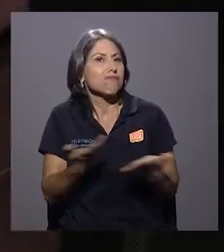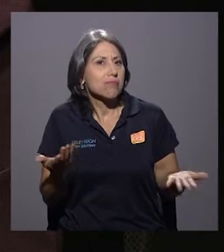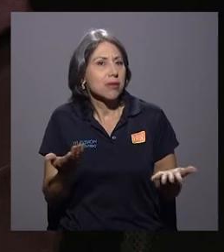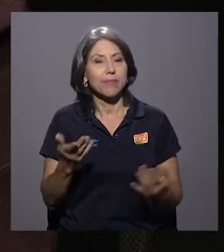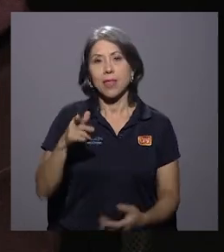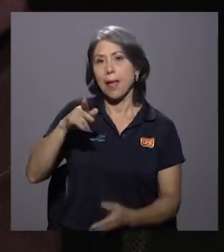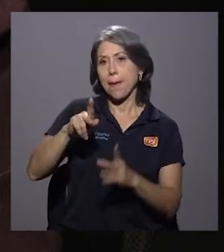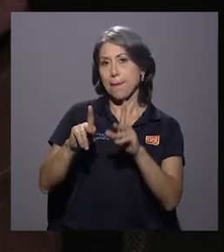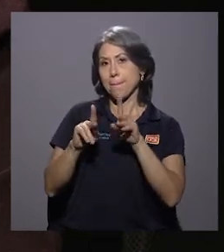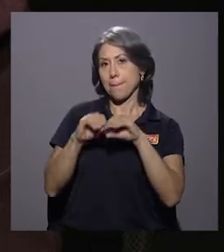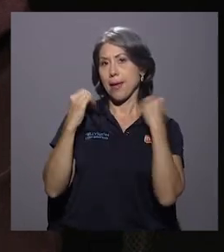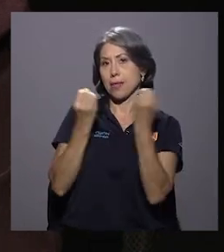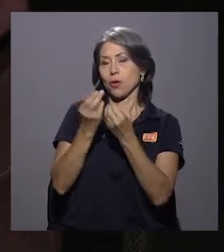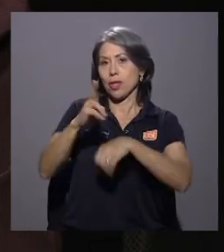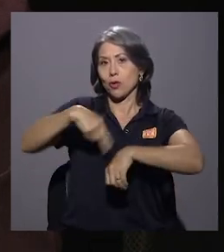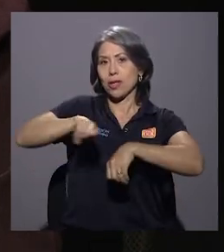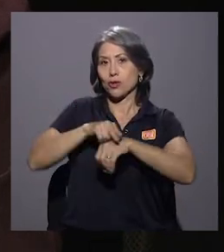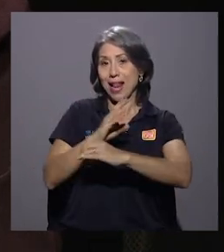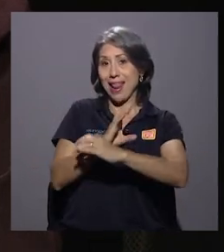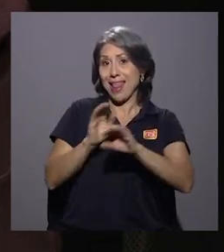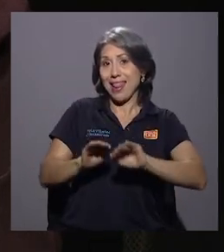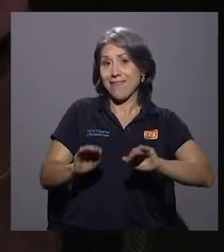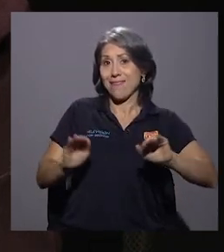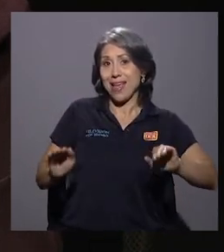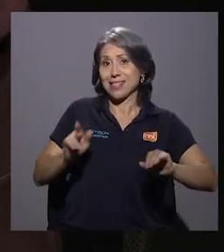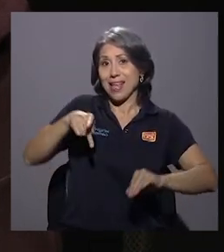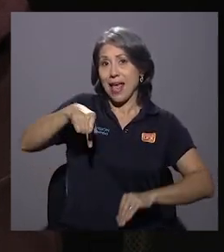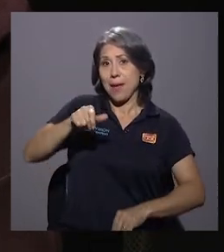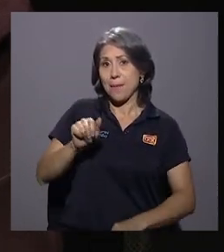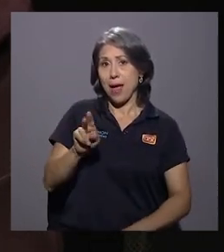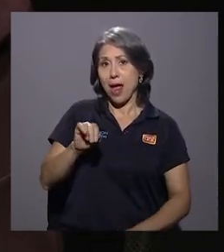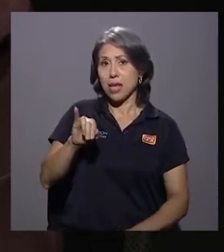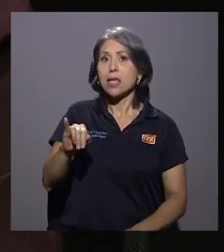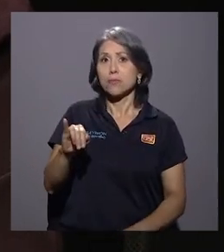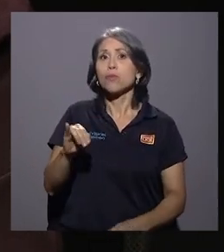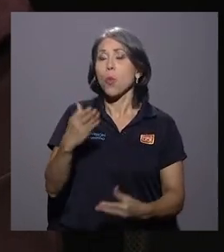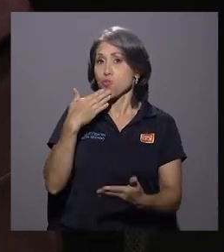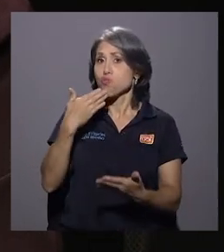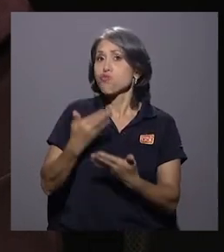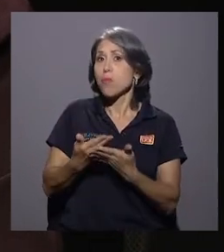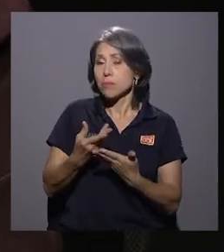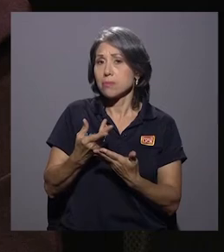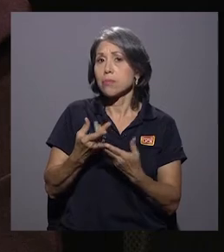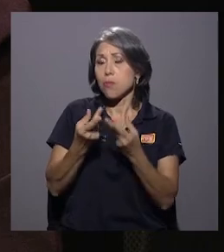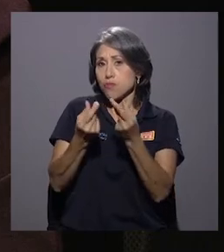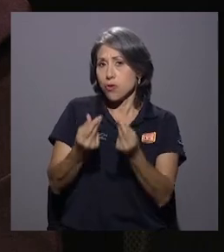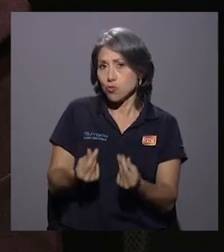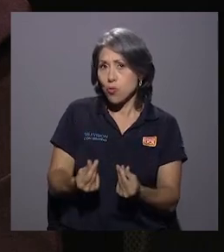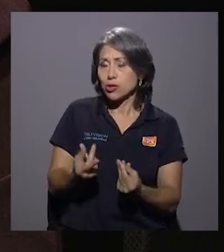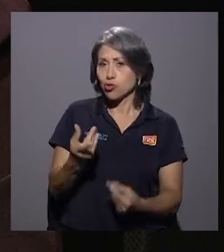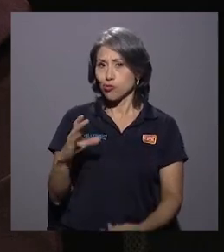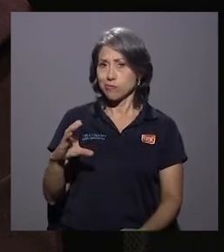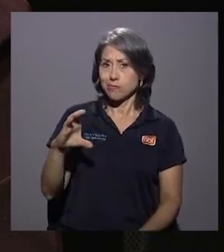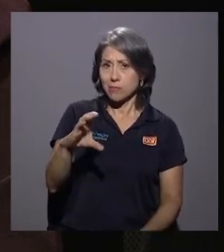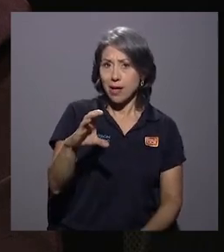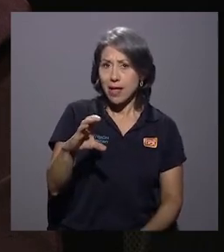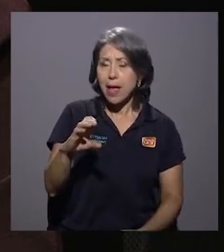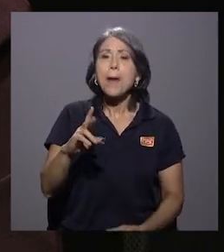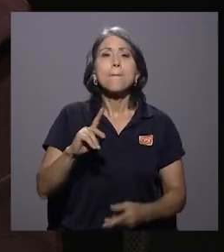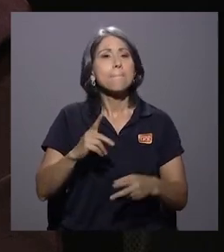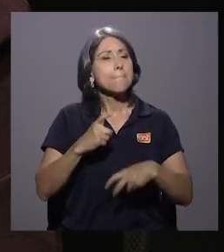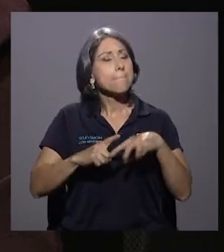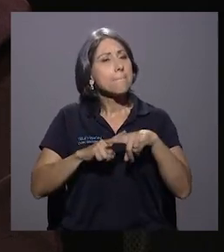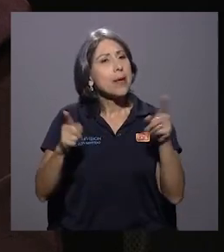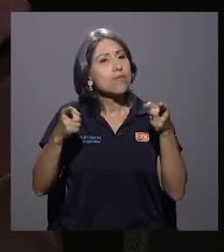el Patronato Nacional de la Infancia cuenta con un presupuesto que ha sido robusto y se han dado serios problemas en el tema de la ejecución